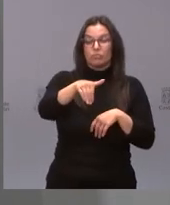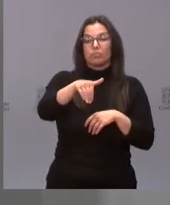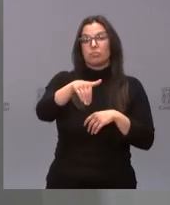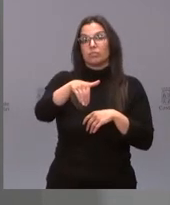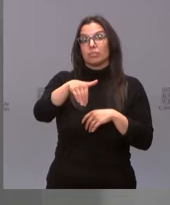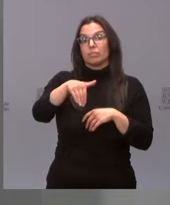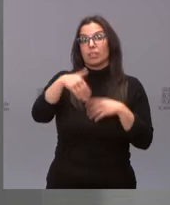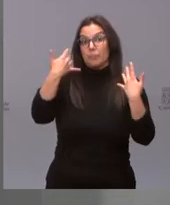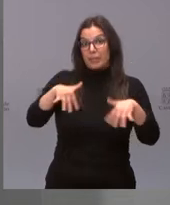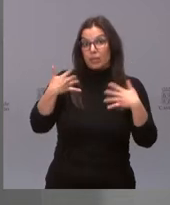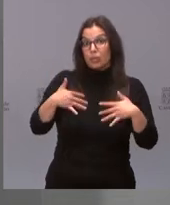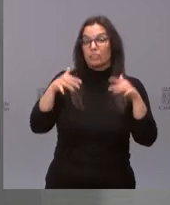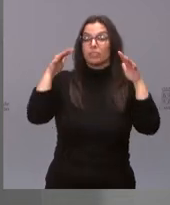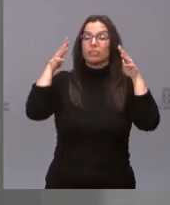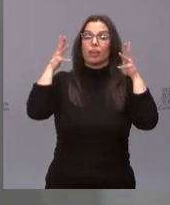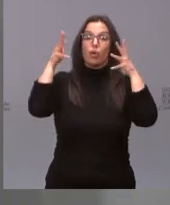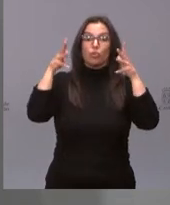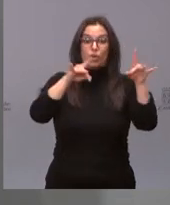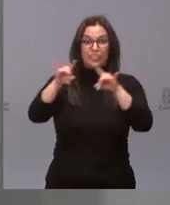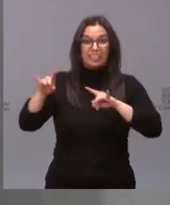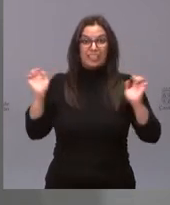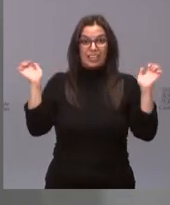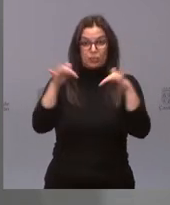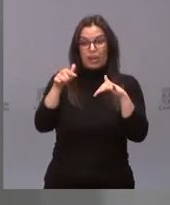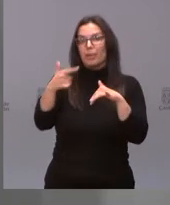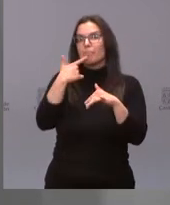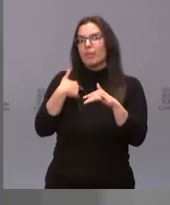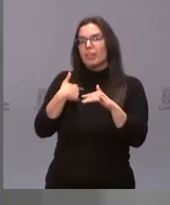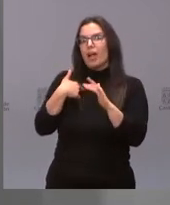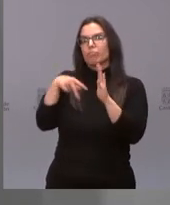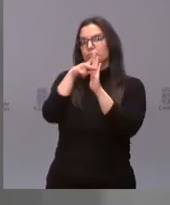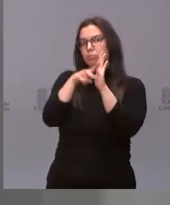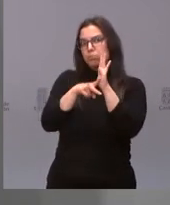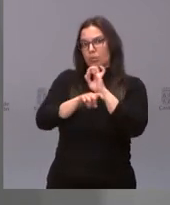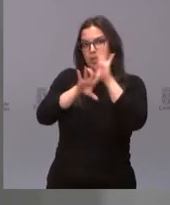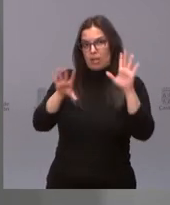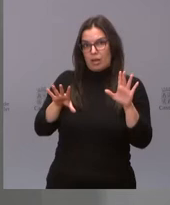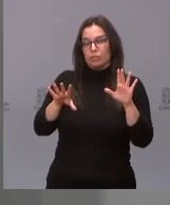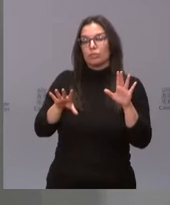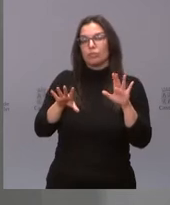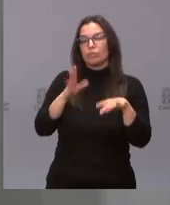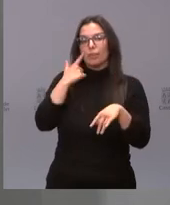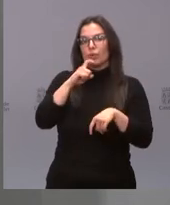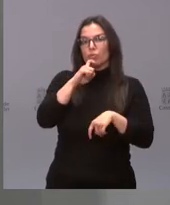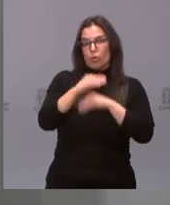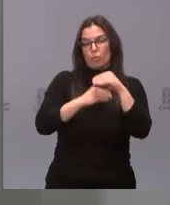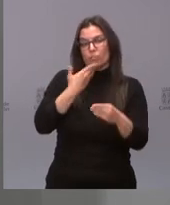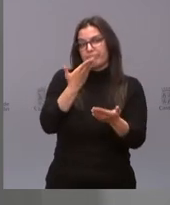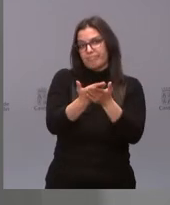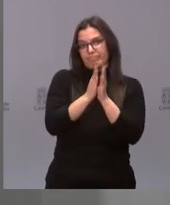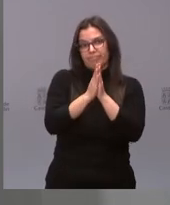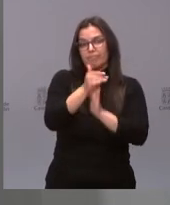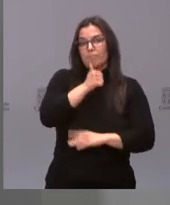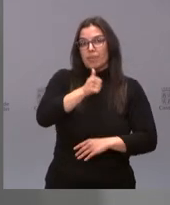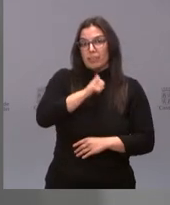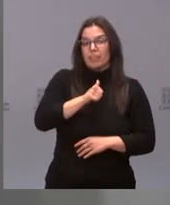desde miércoles, ya tengamos las instrucciones precisas al respecto. De momento, pedir paciencia. El 5 de